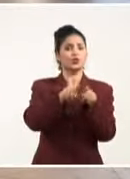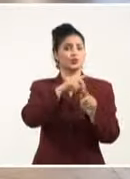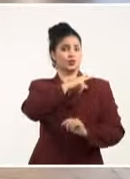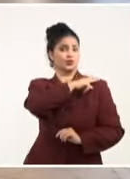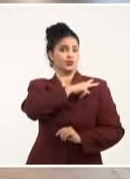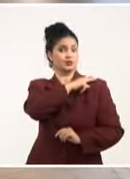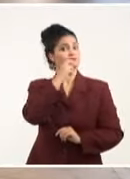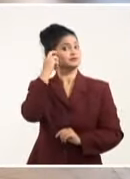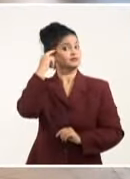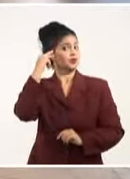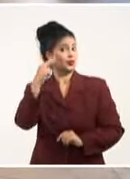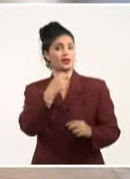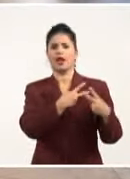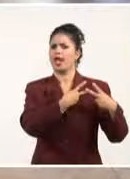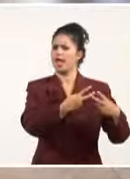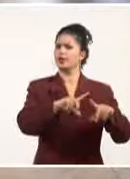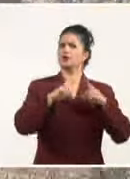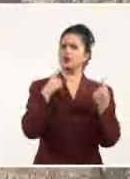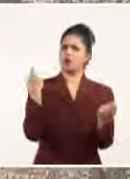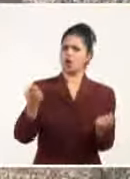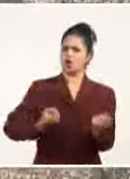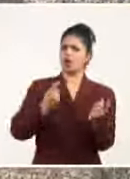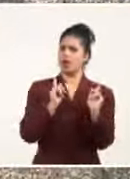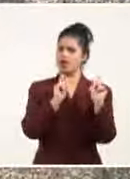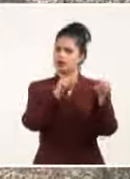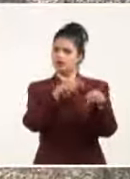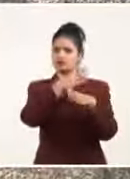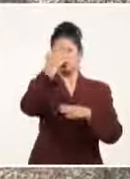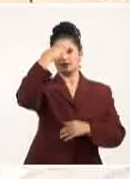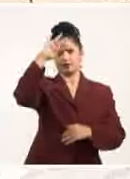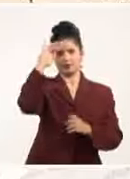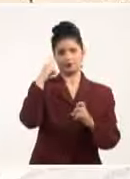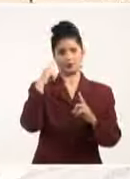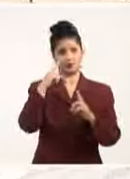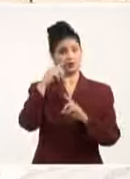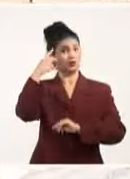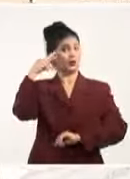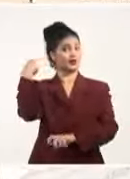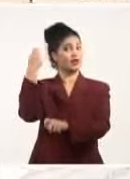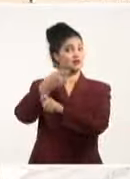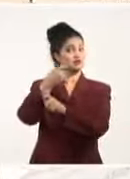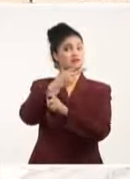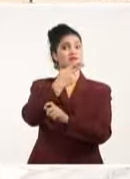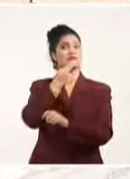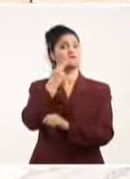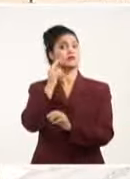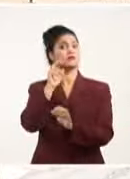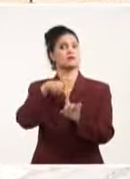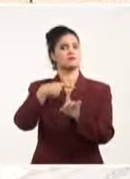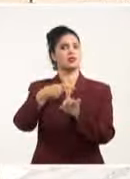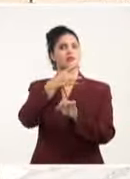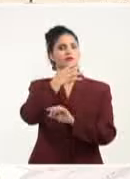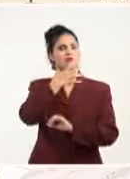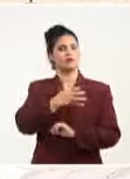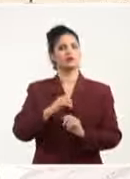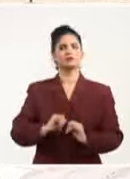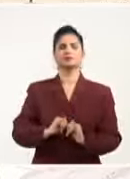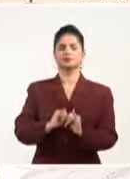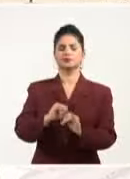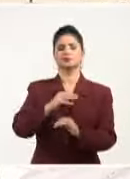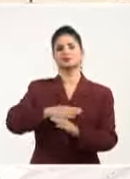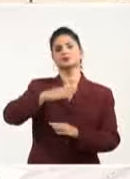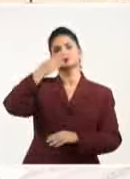tributo a los próceres de la patria con el compromiso de seguir el legado de Martí y Fidel. Desde Santiago de Cuba, el